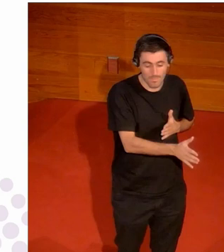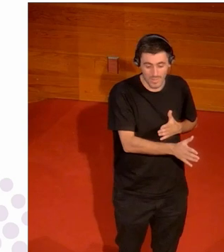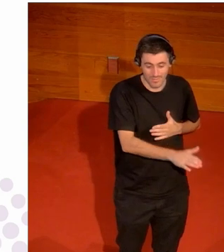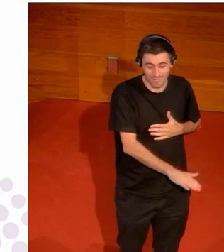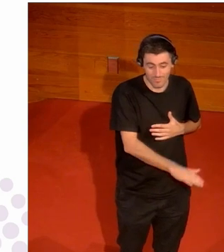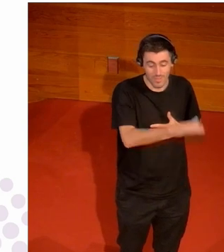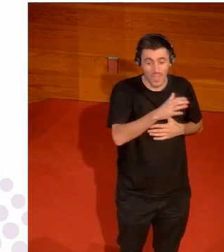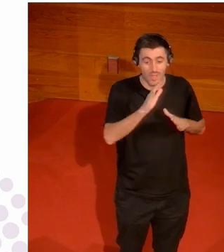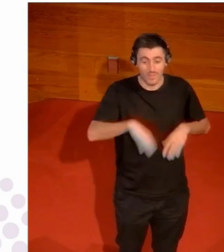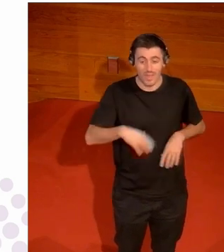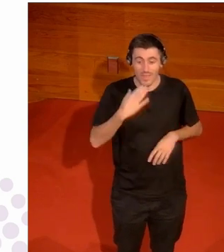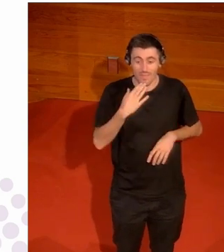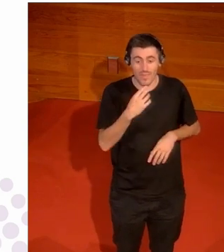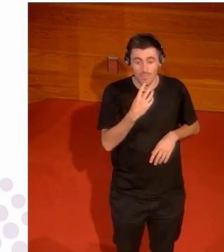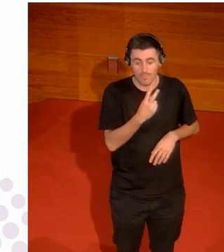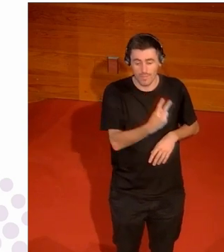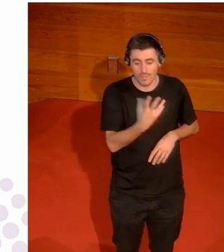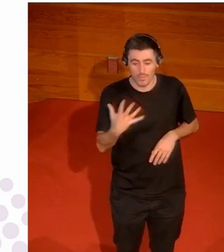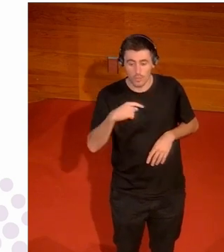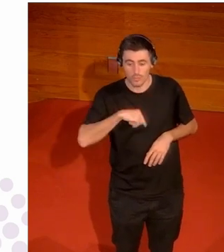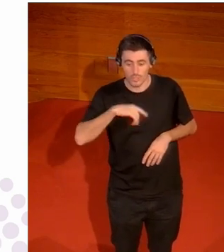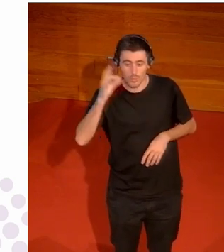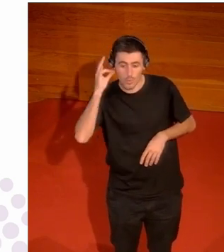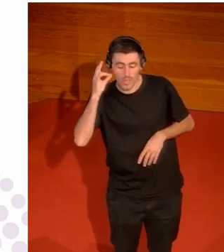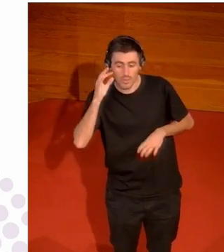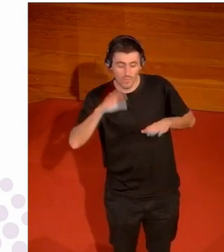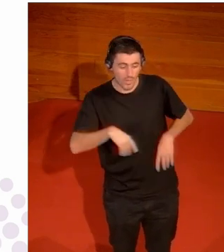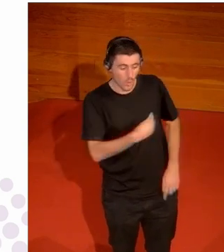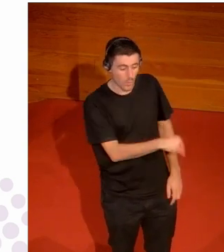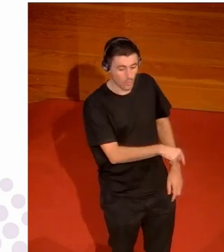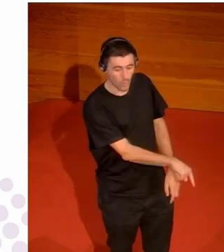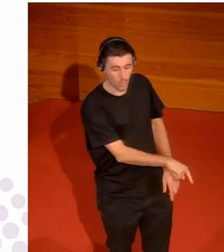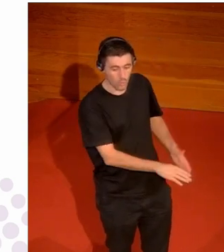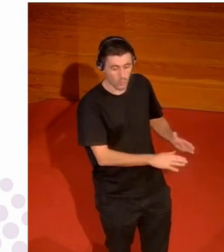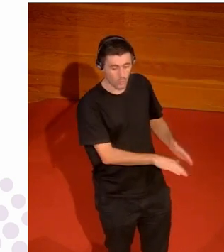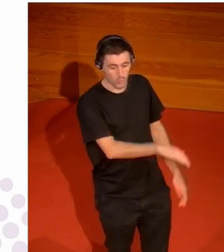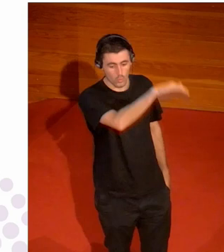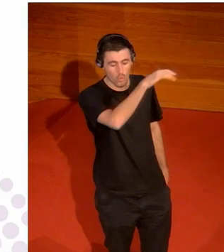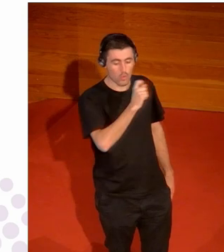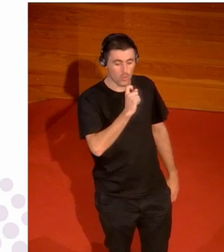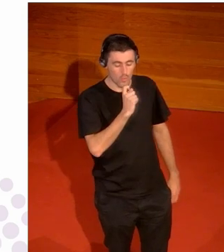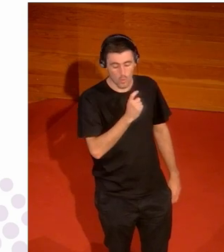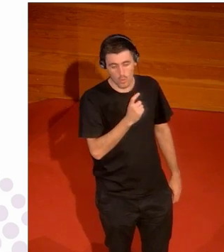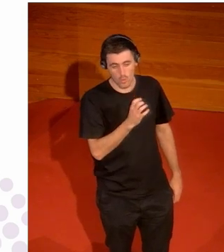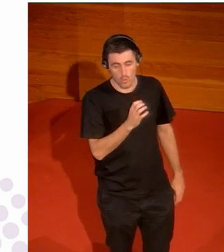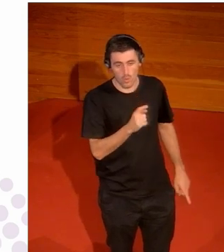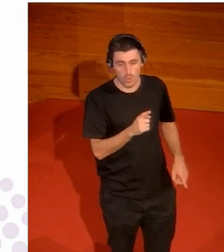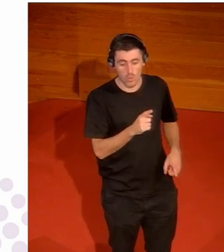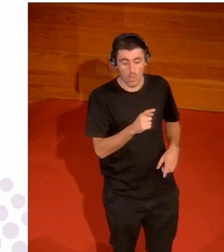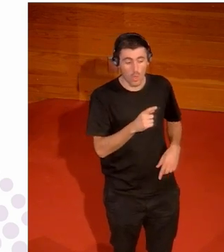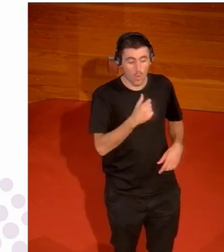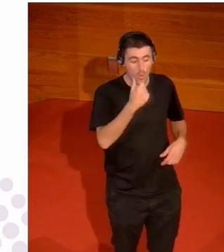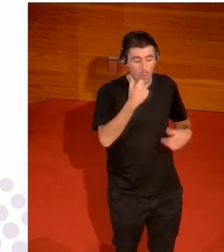años que se sienta mujer pero ¿qué ha pasado su transición y qué ha pasado su juventud o su adolescencia mejor dicho con